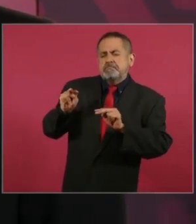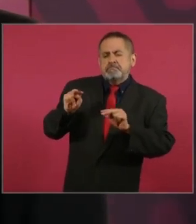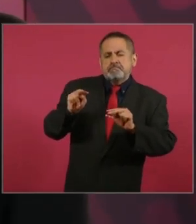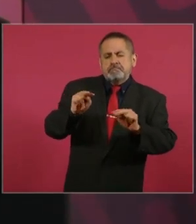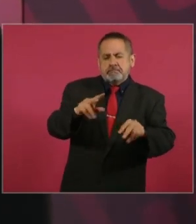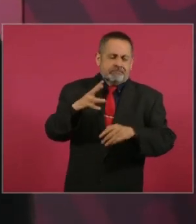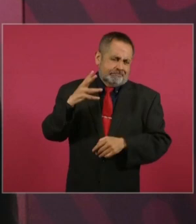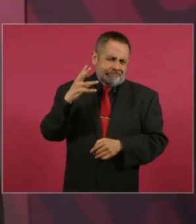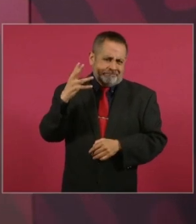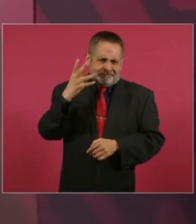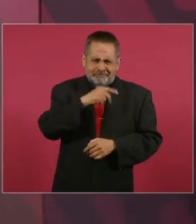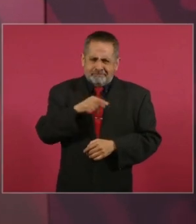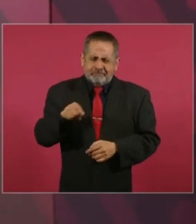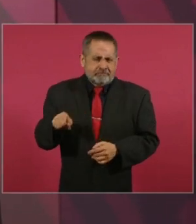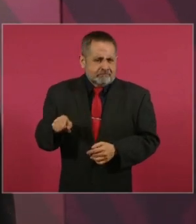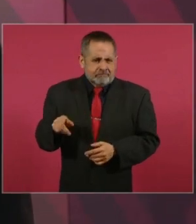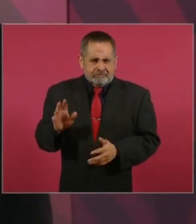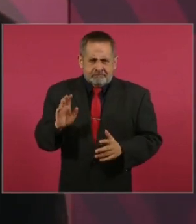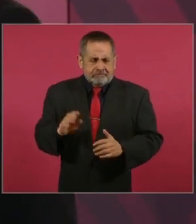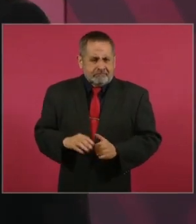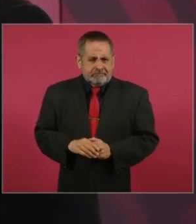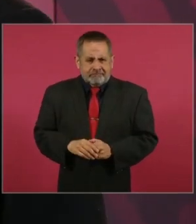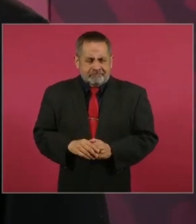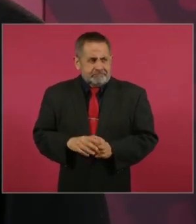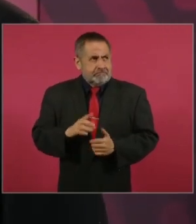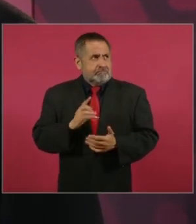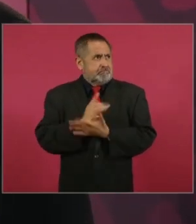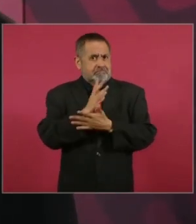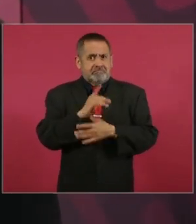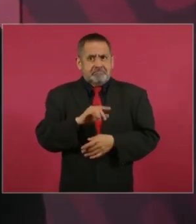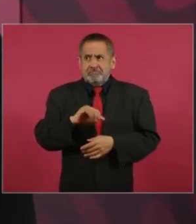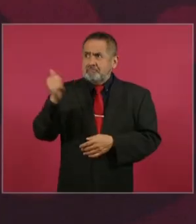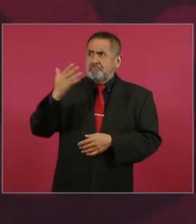es única,